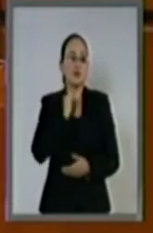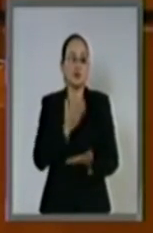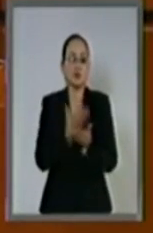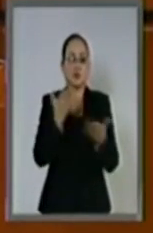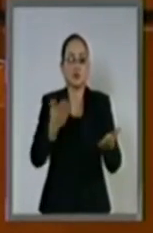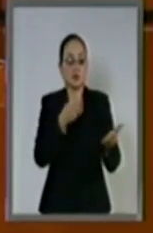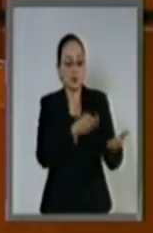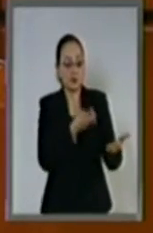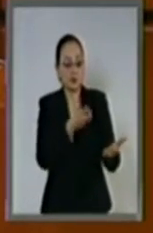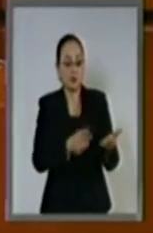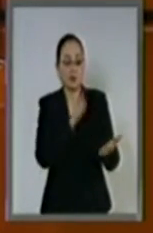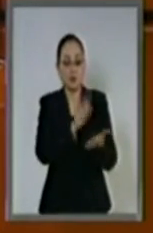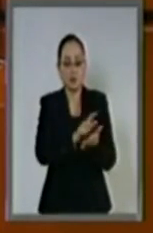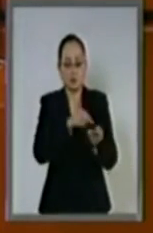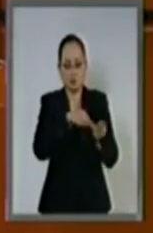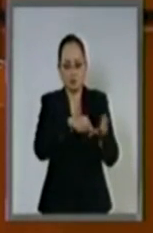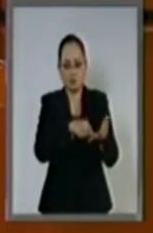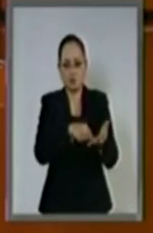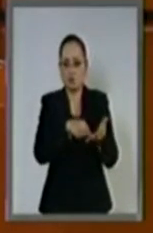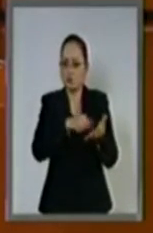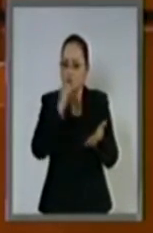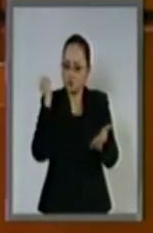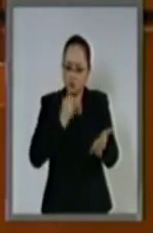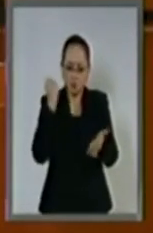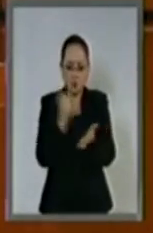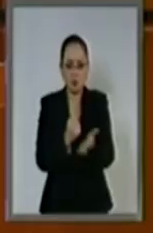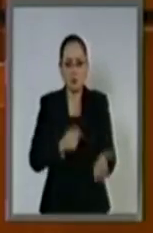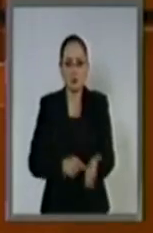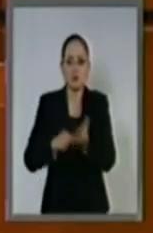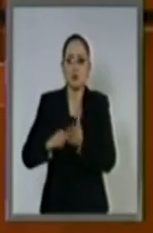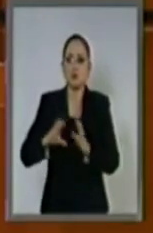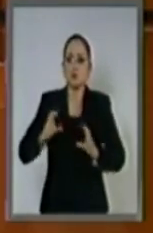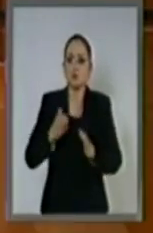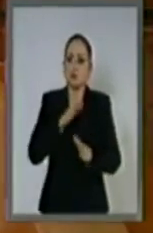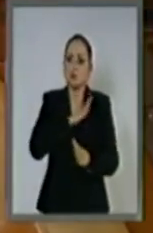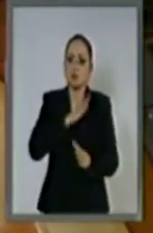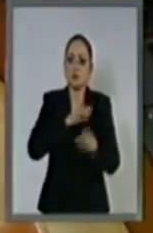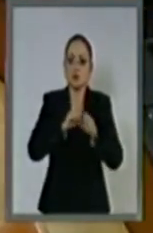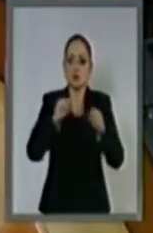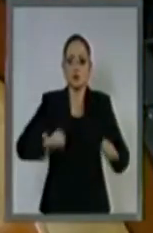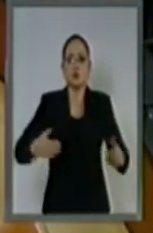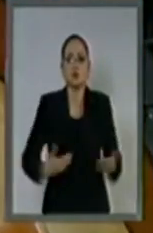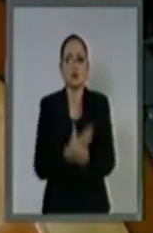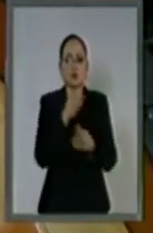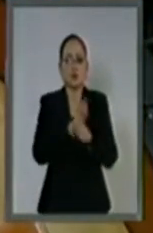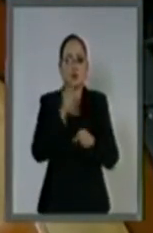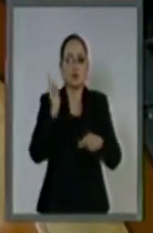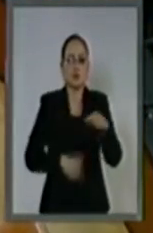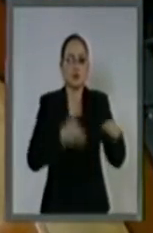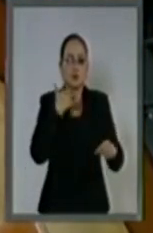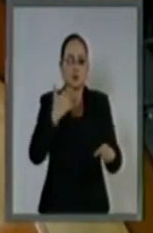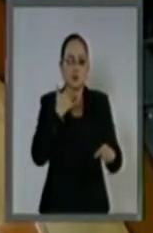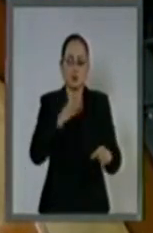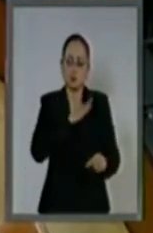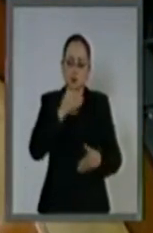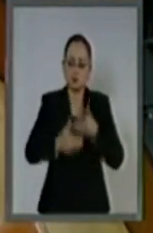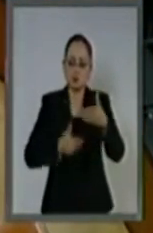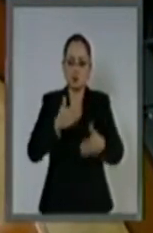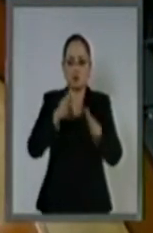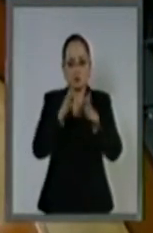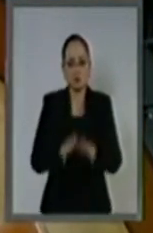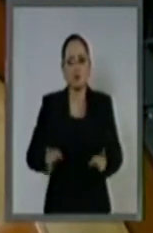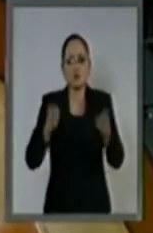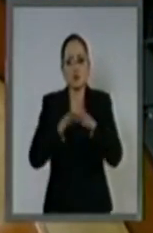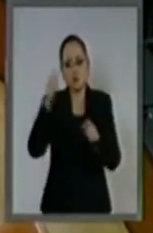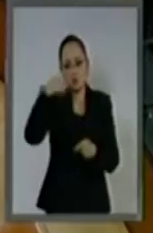la aprobación de las leyes secundarias que permitirán operar el Sistema Nacional Anticorrupción, damos un paso trascendental